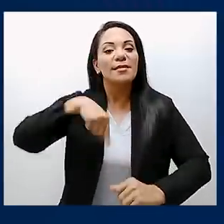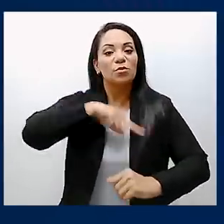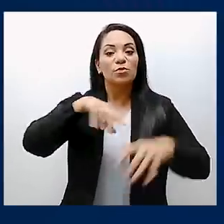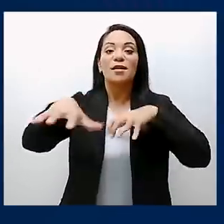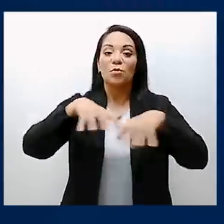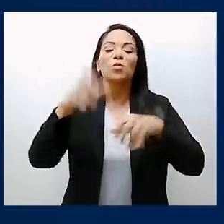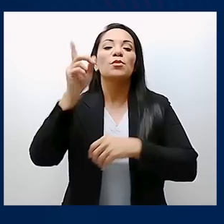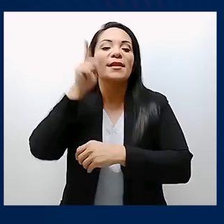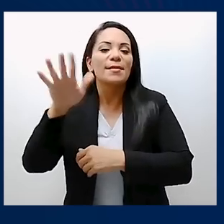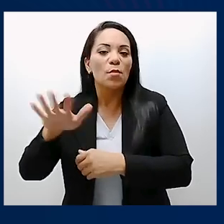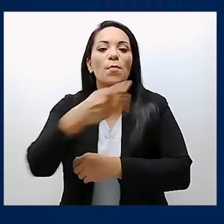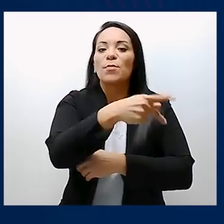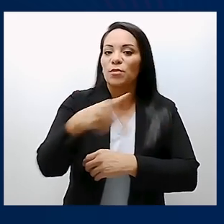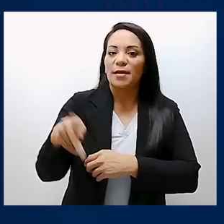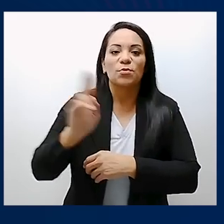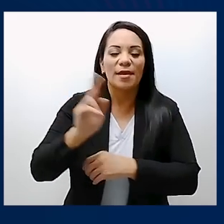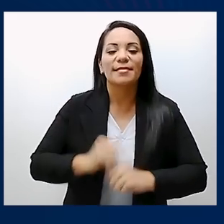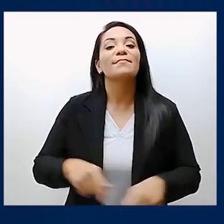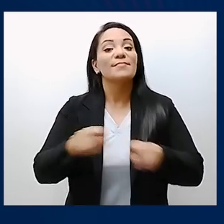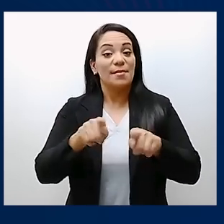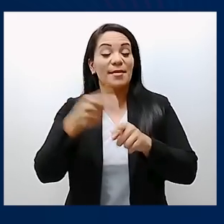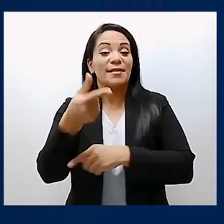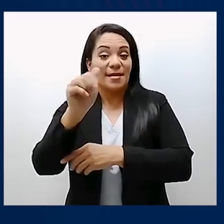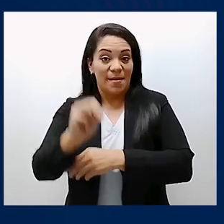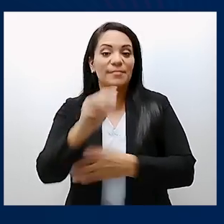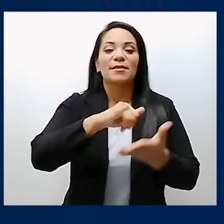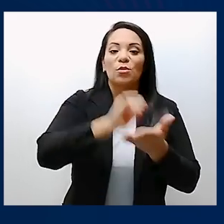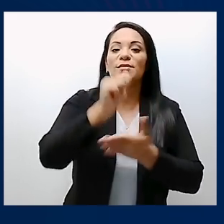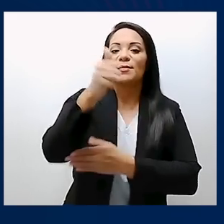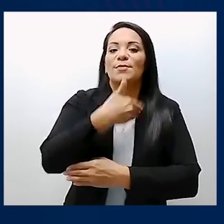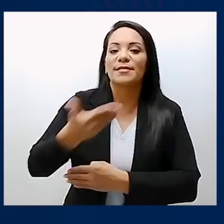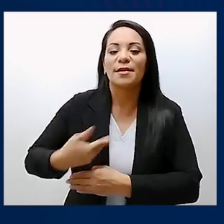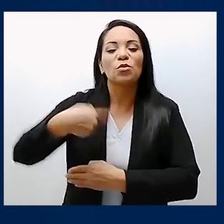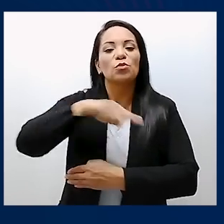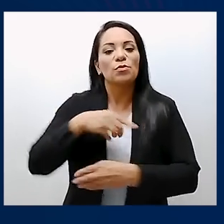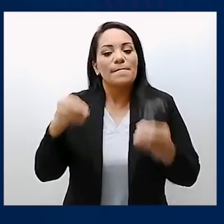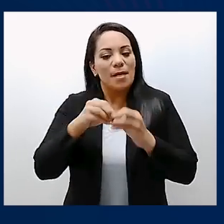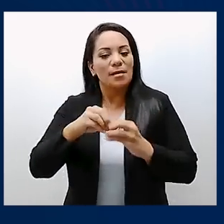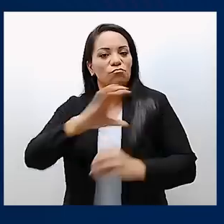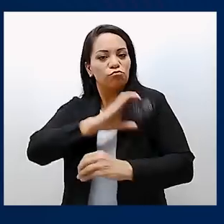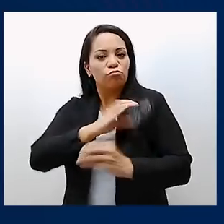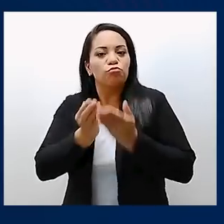estamos actuando en Limón y Punta Arenas Así como en el gran área metropolitana Aumentando los patrullajes marítimos y los